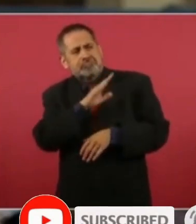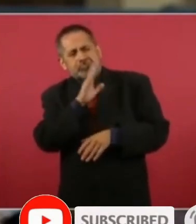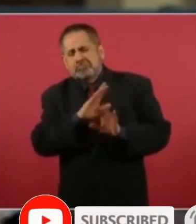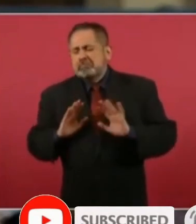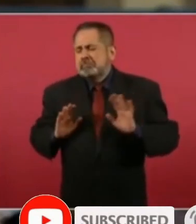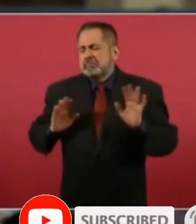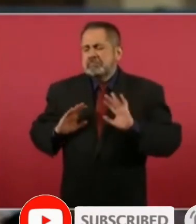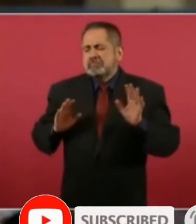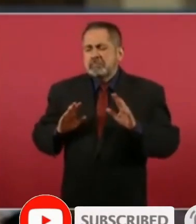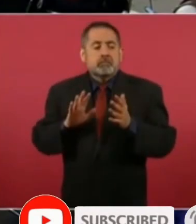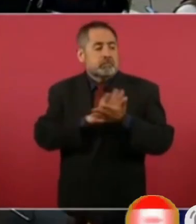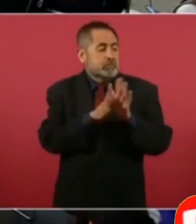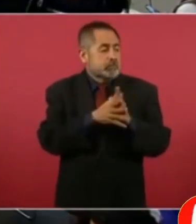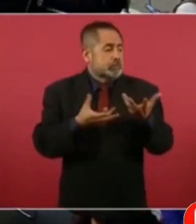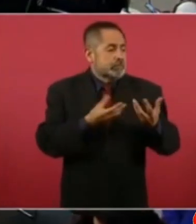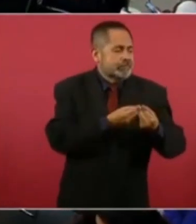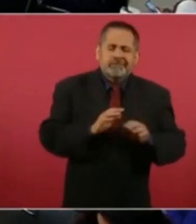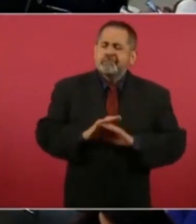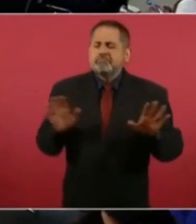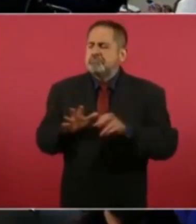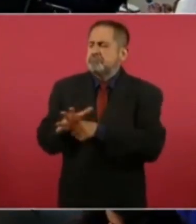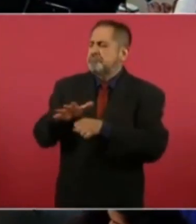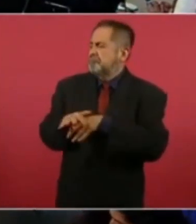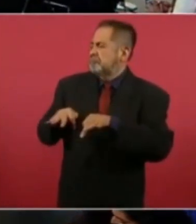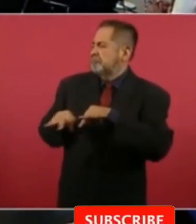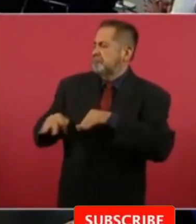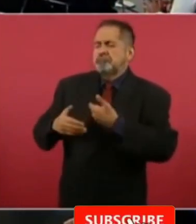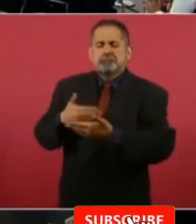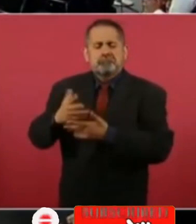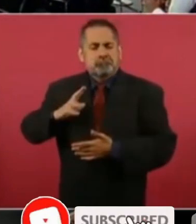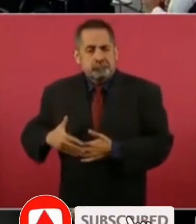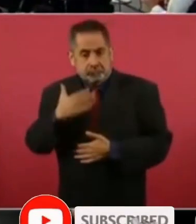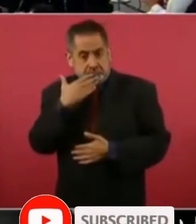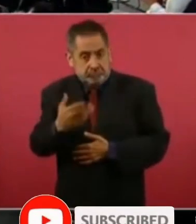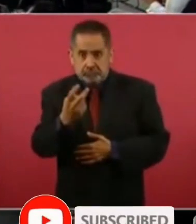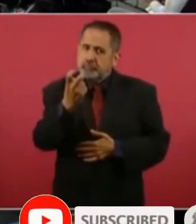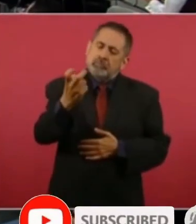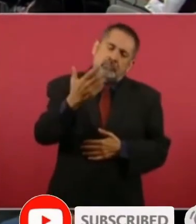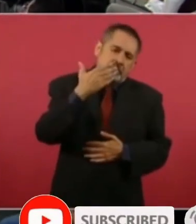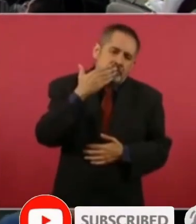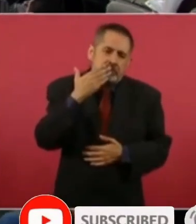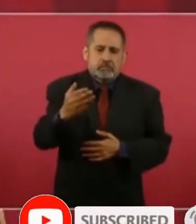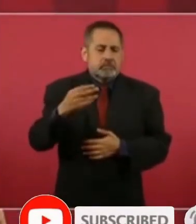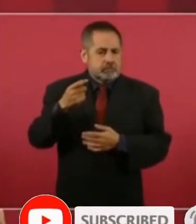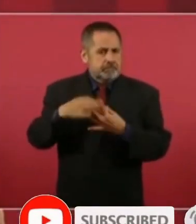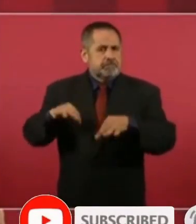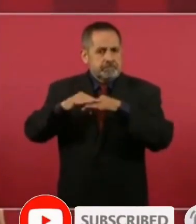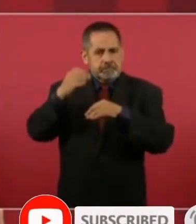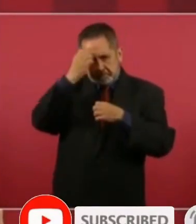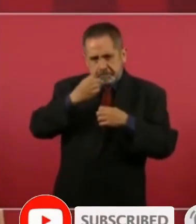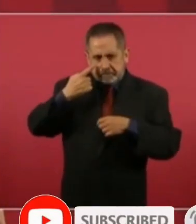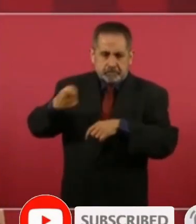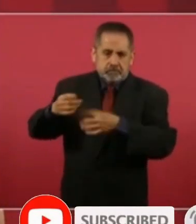Por lo del narcotráfico también, presidente, por el crimen organizado. Creo que amerita también una evaluación muy importante.